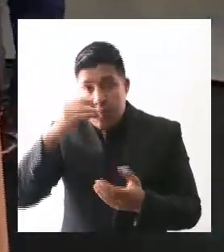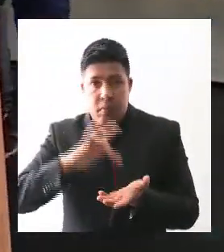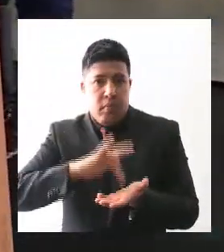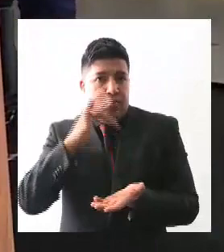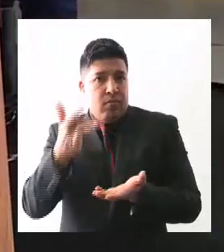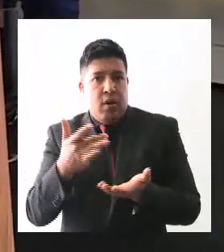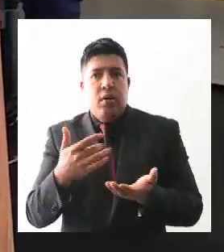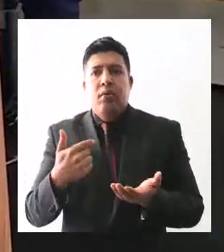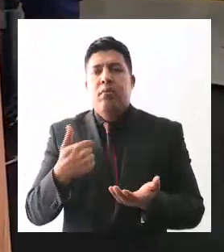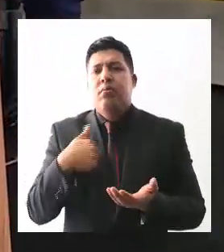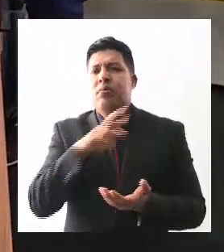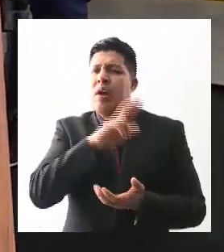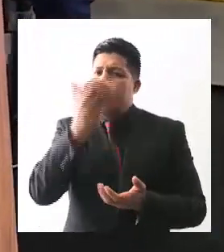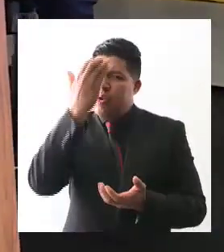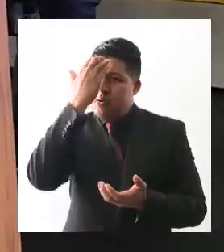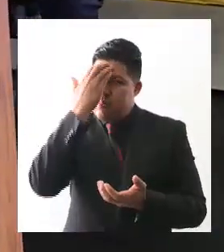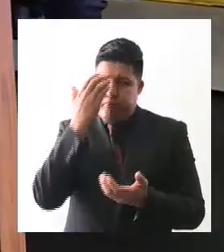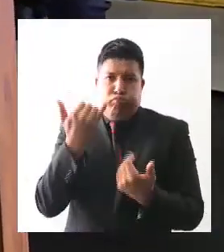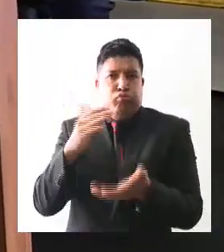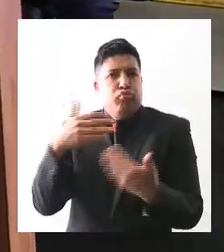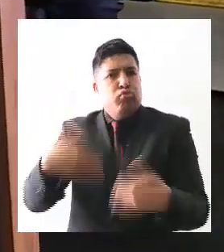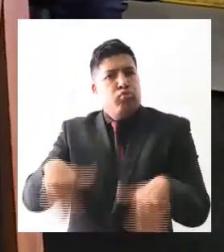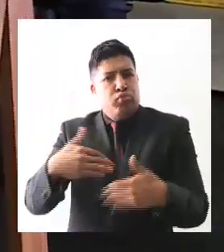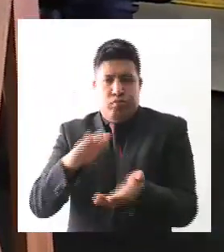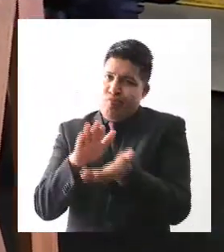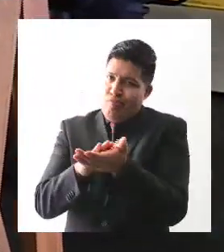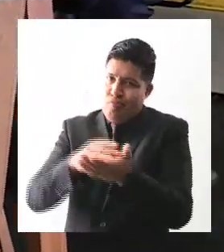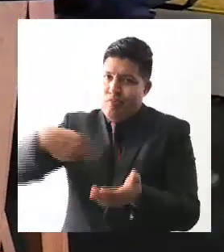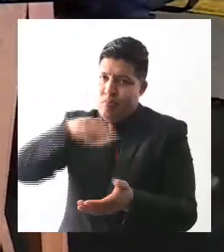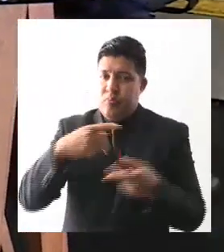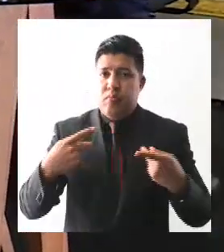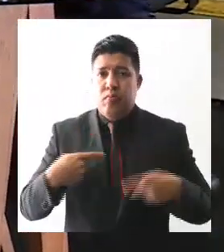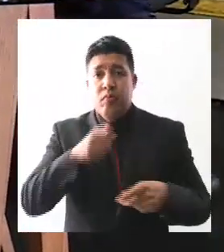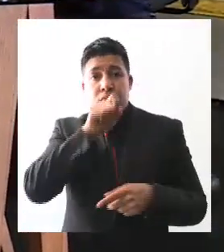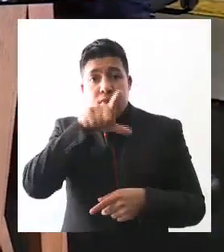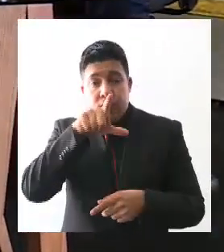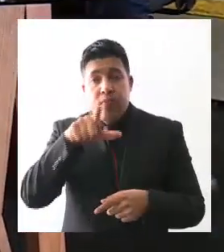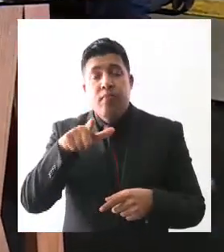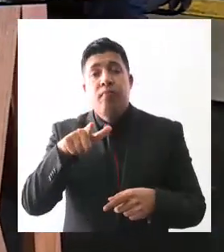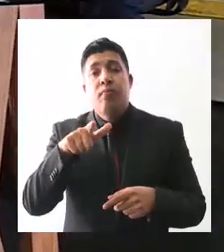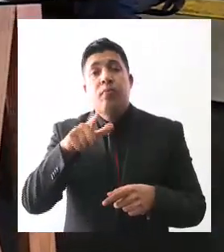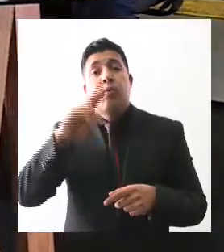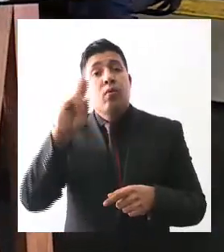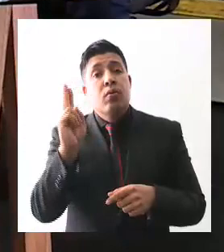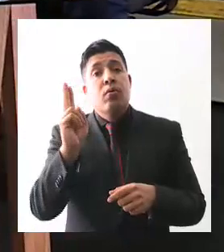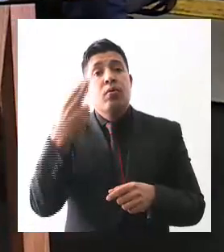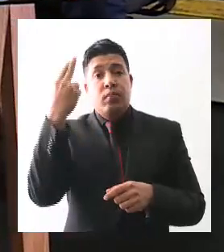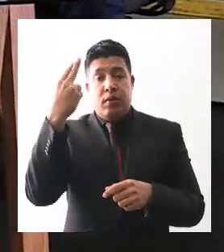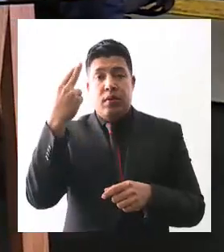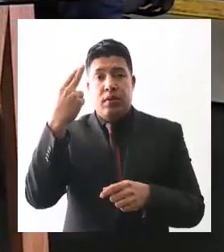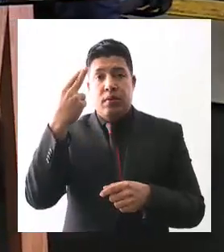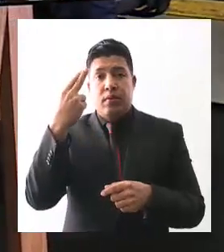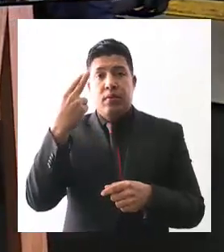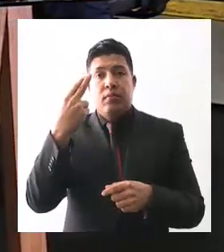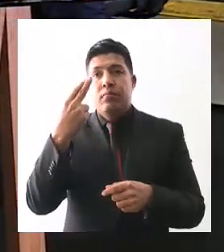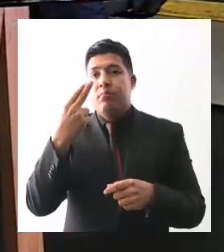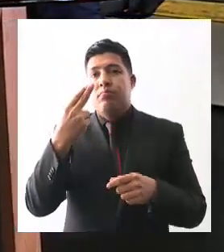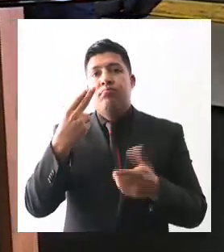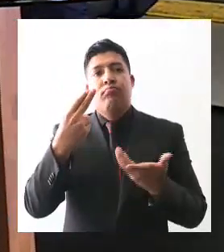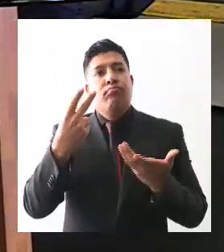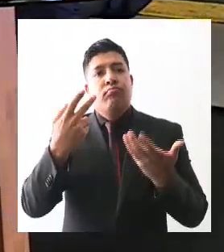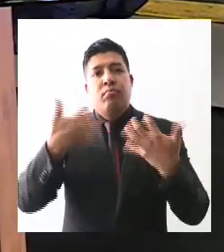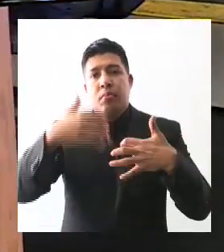a la sociedad jalisciense a todos los sectores a las universidades centros de investigación a los empresarios